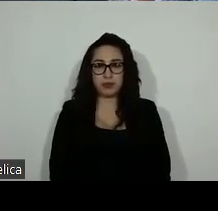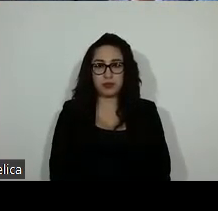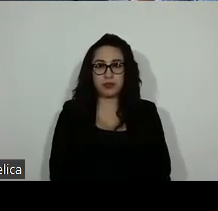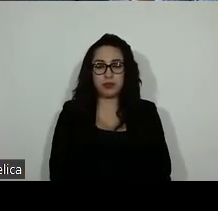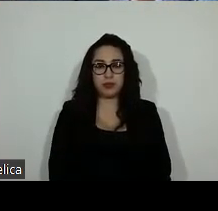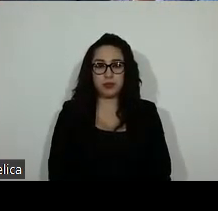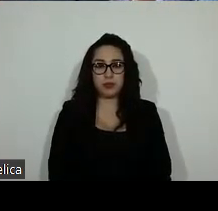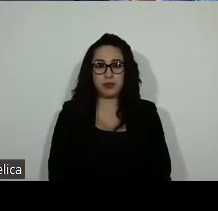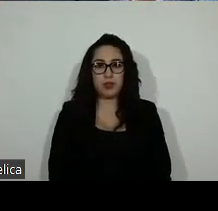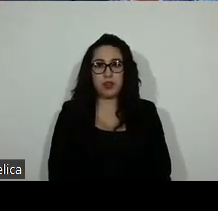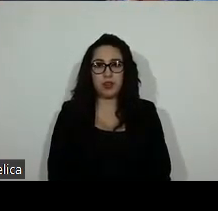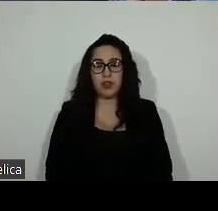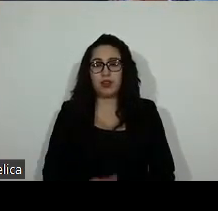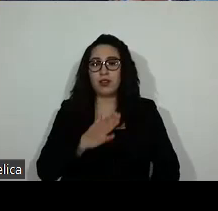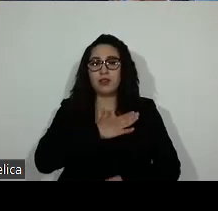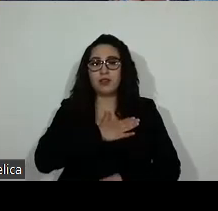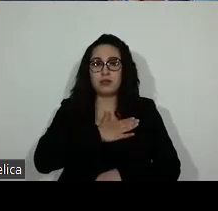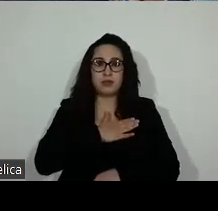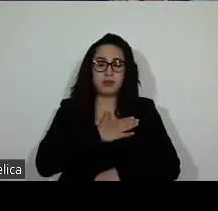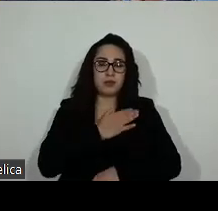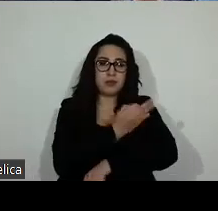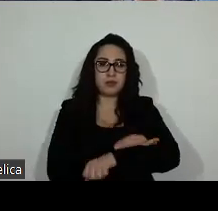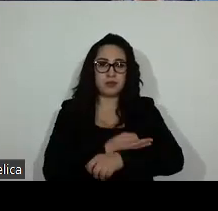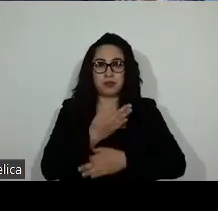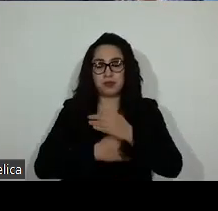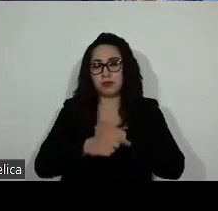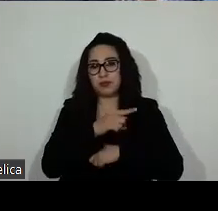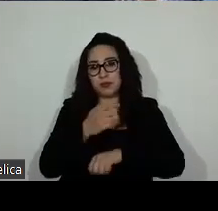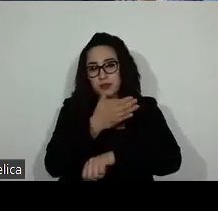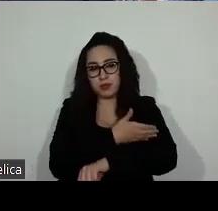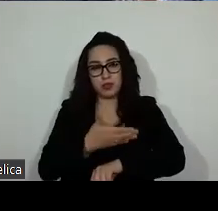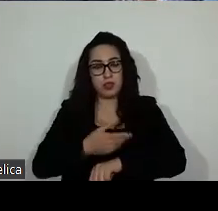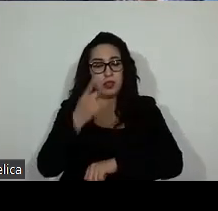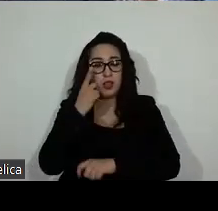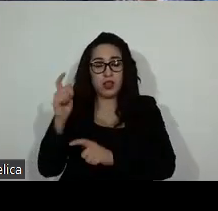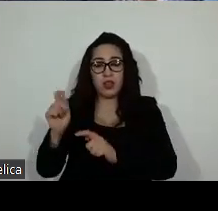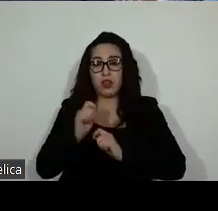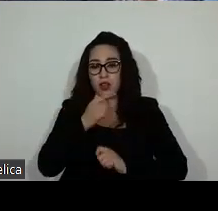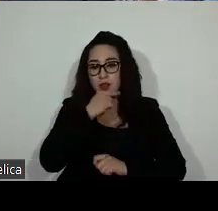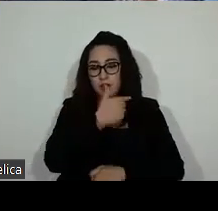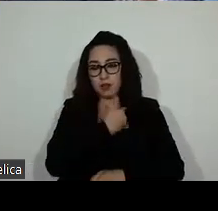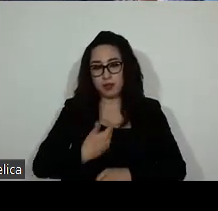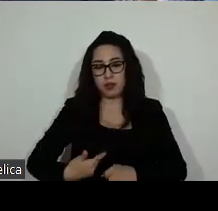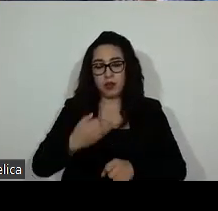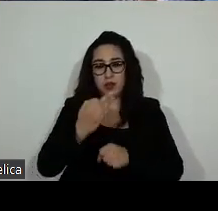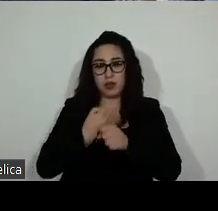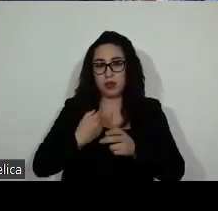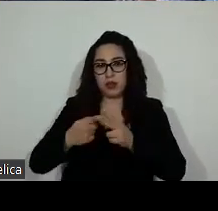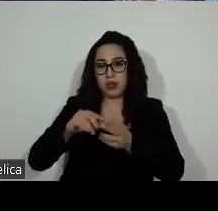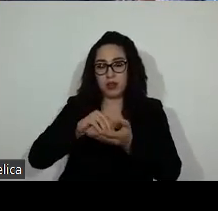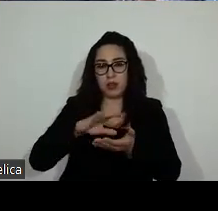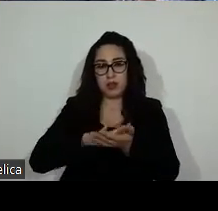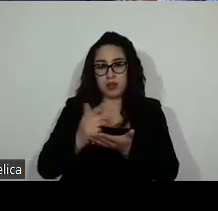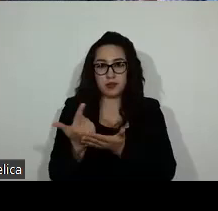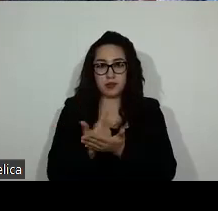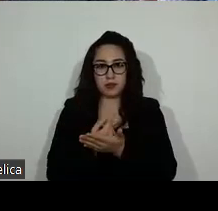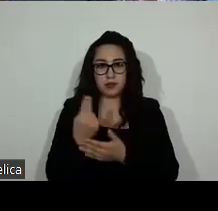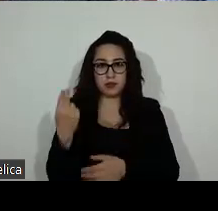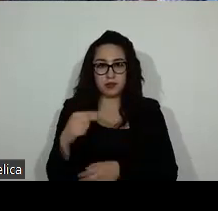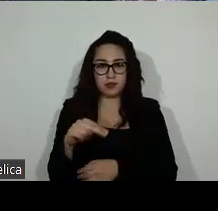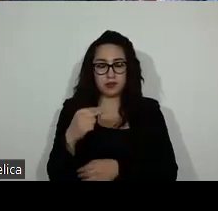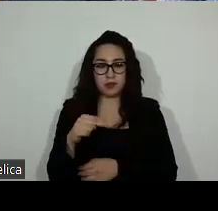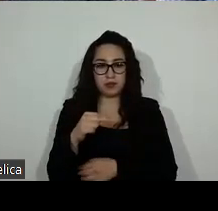y a todos. Por instrucciones de la presidencia, se procede a pasar lista de asistencia de las